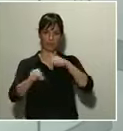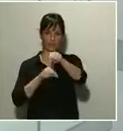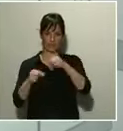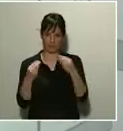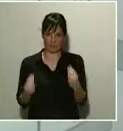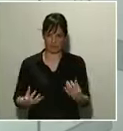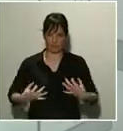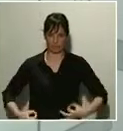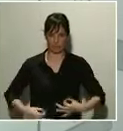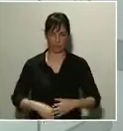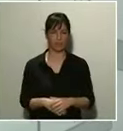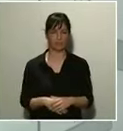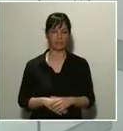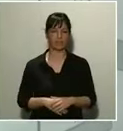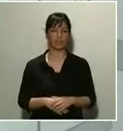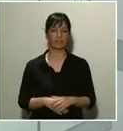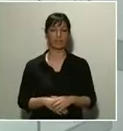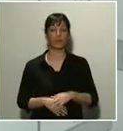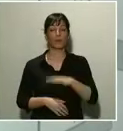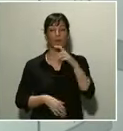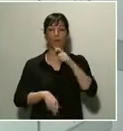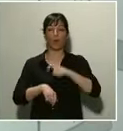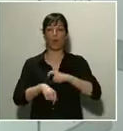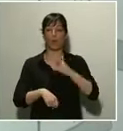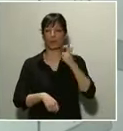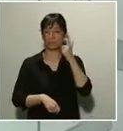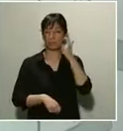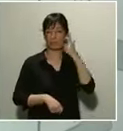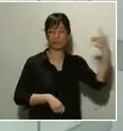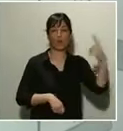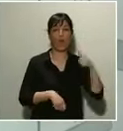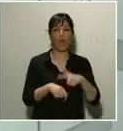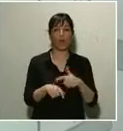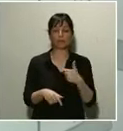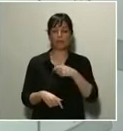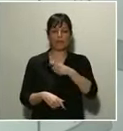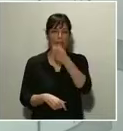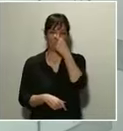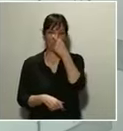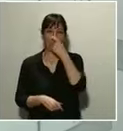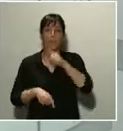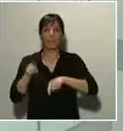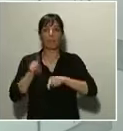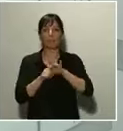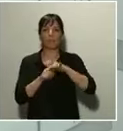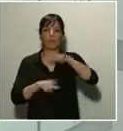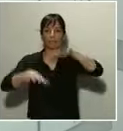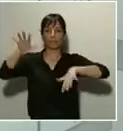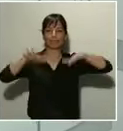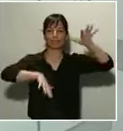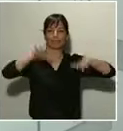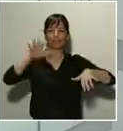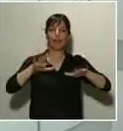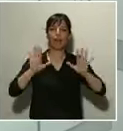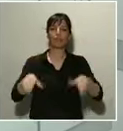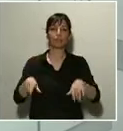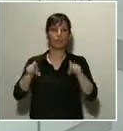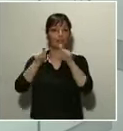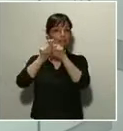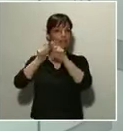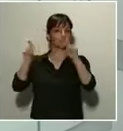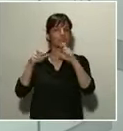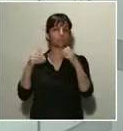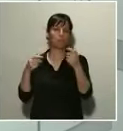que las horas punta y valle pueden variar en cada caso, los operadores tendrán cierta flexibilidad para